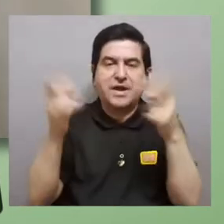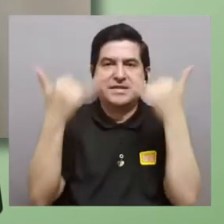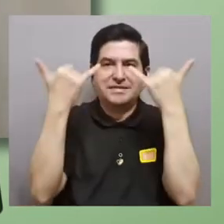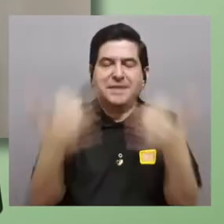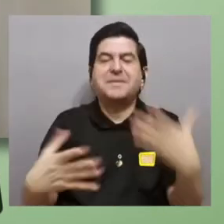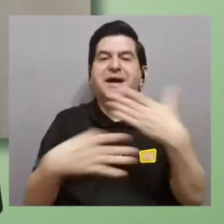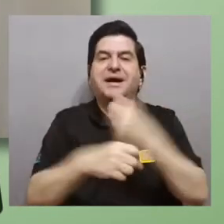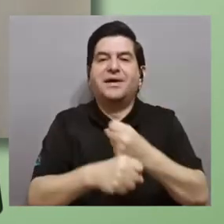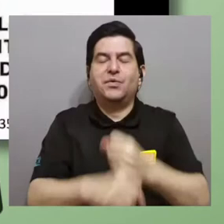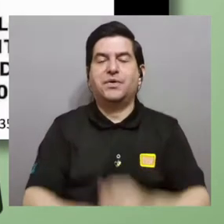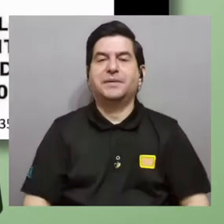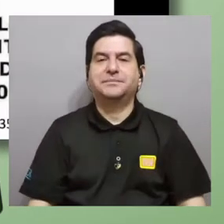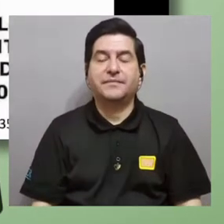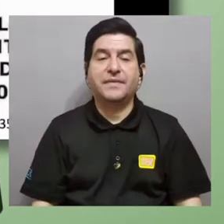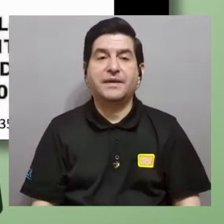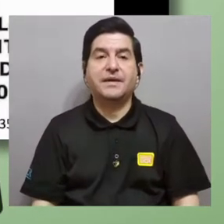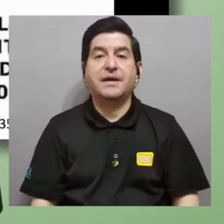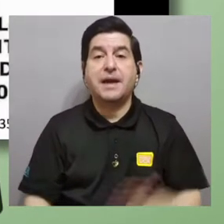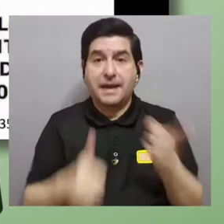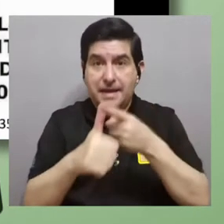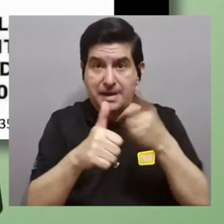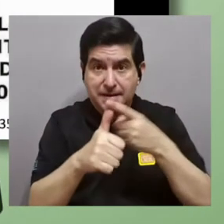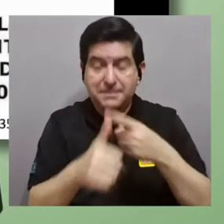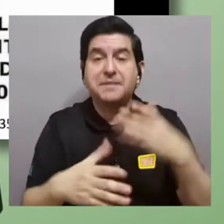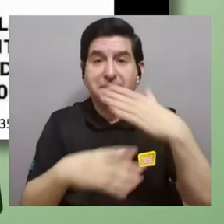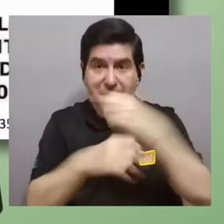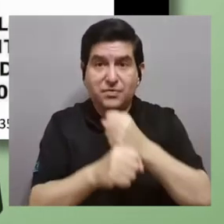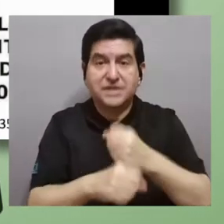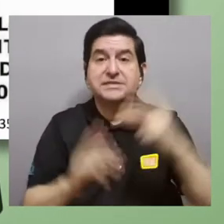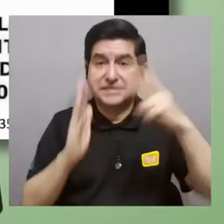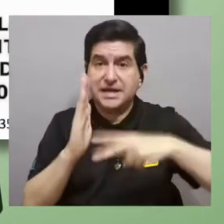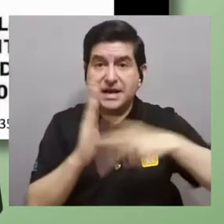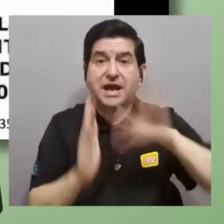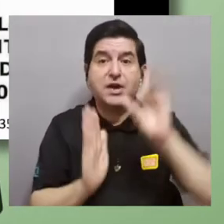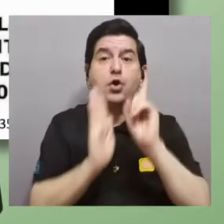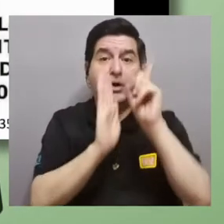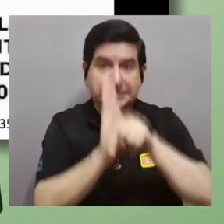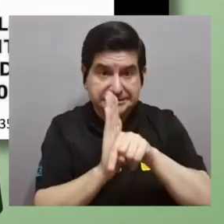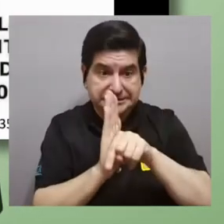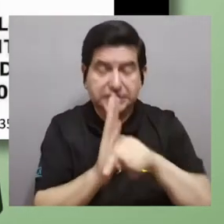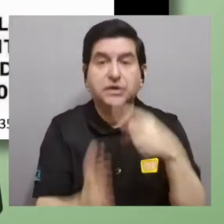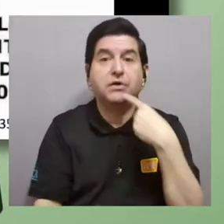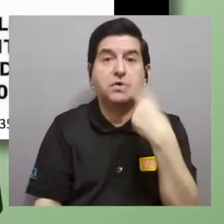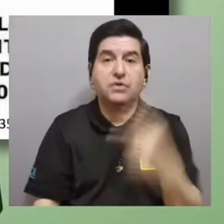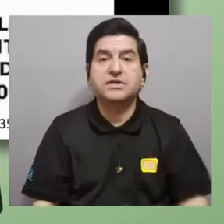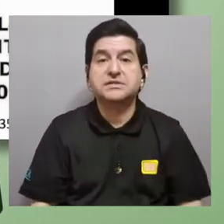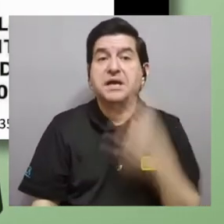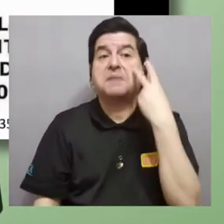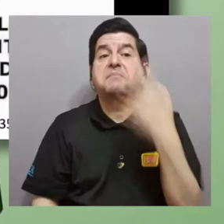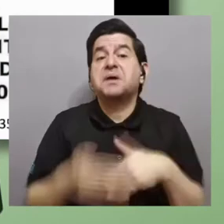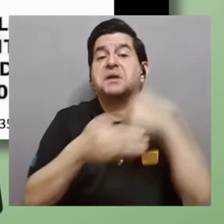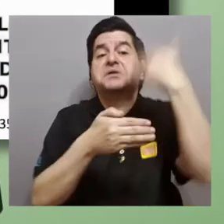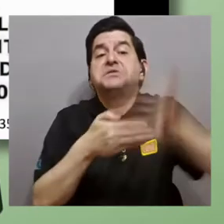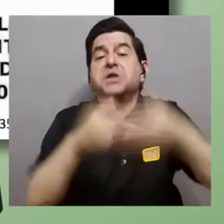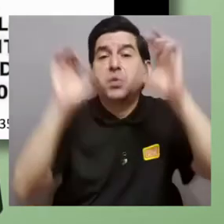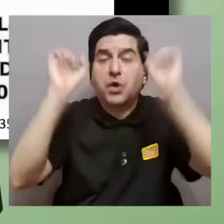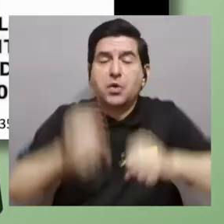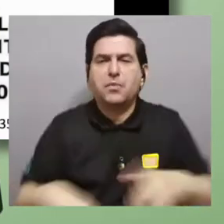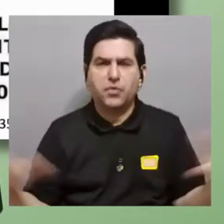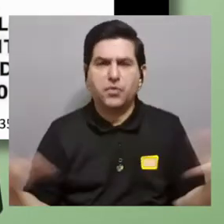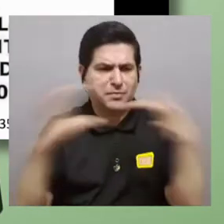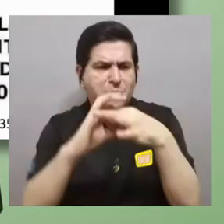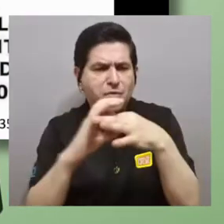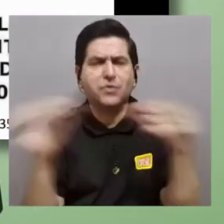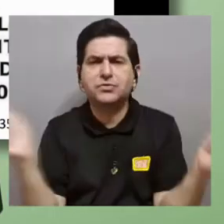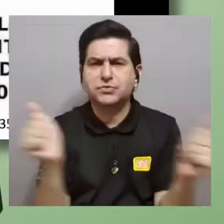con el tema que vamos a abordar ahora este era el primer ejercicio que íbamos a hacer leerlo en cinco segundos que dijimos vamos a ver si después podemos